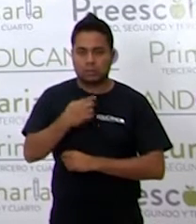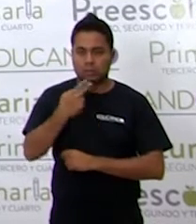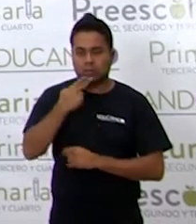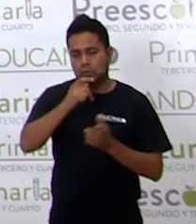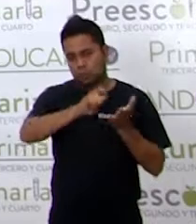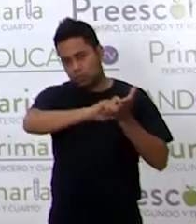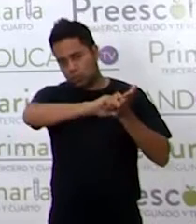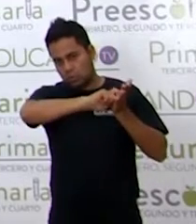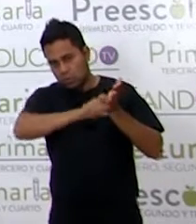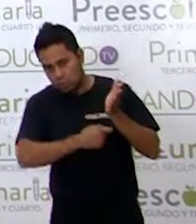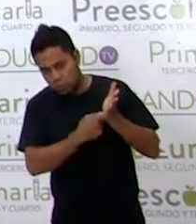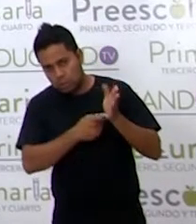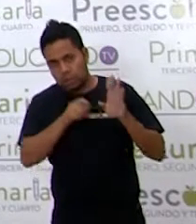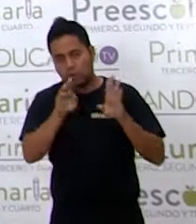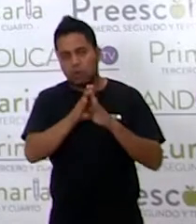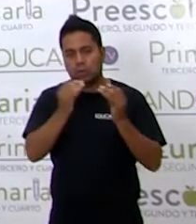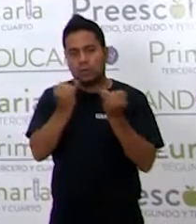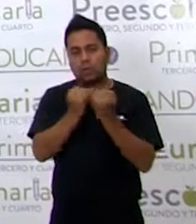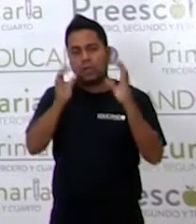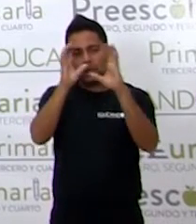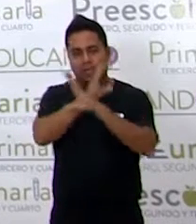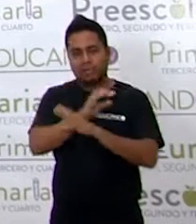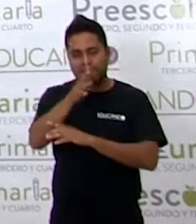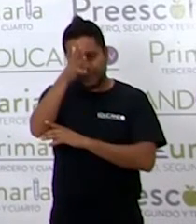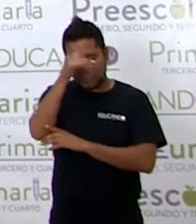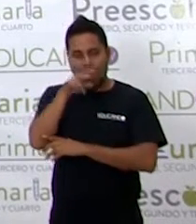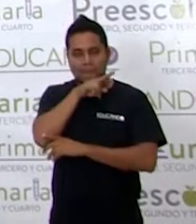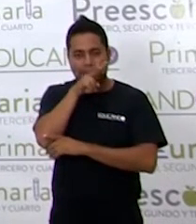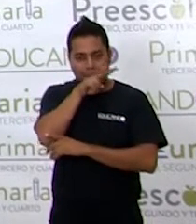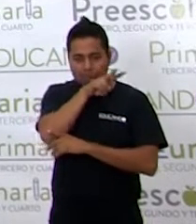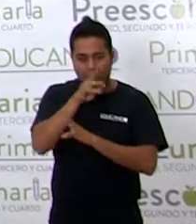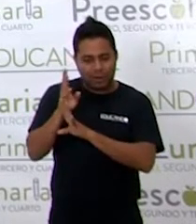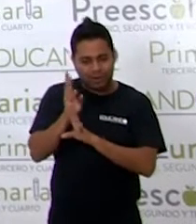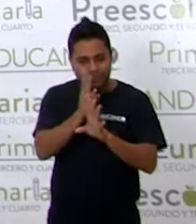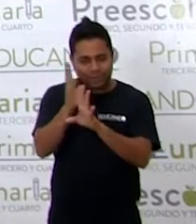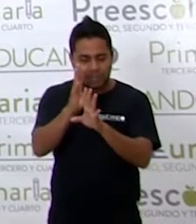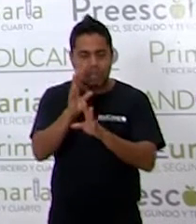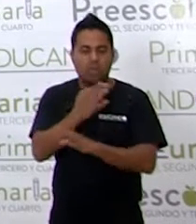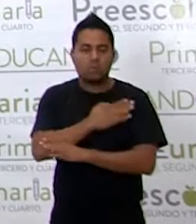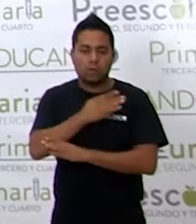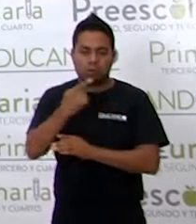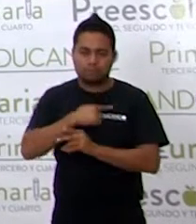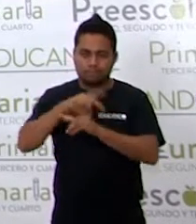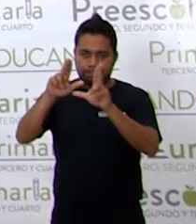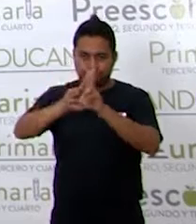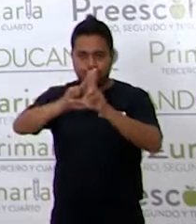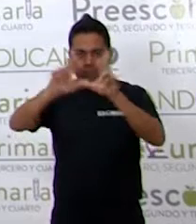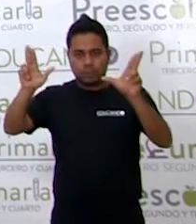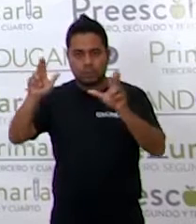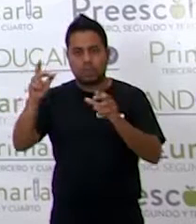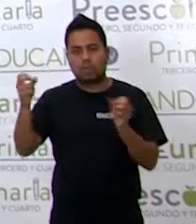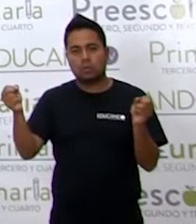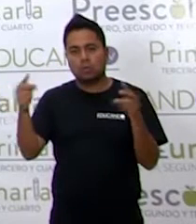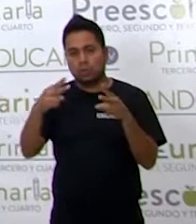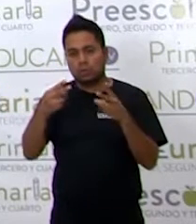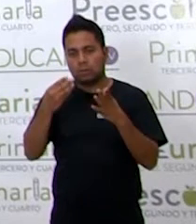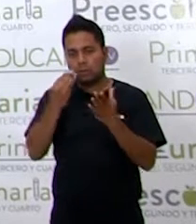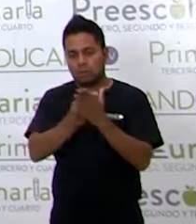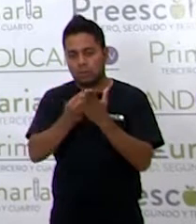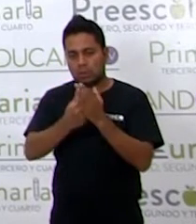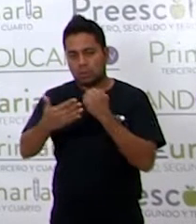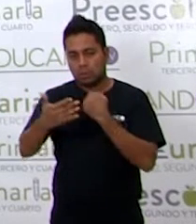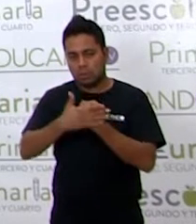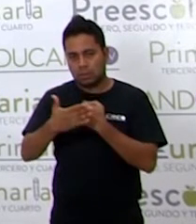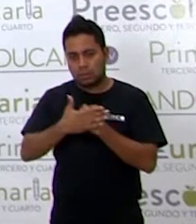Coma Como La canción De la Víbora De la Mar Bueno Me despido De ti Te espero En la Siguiente Sesión